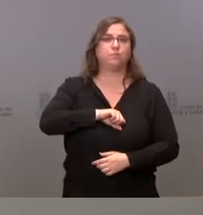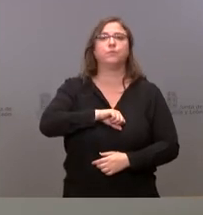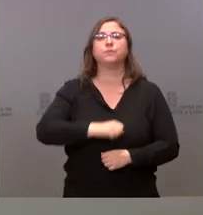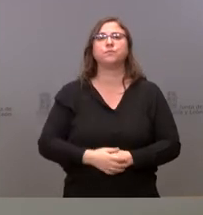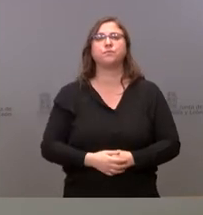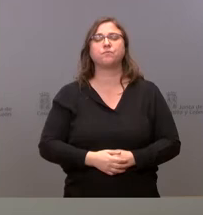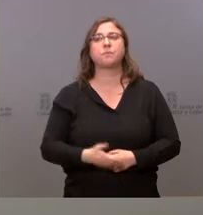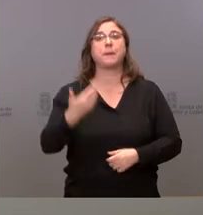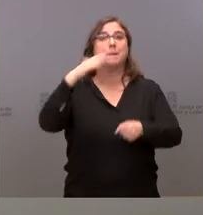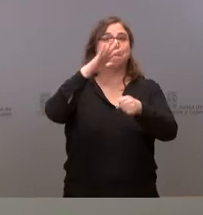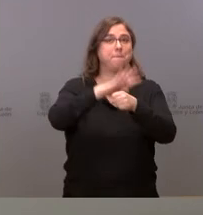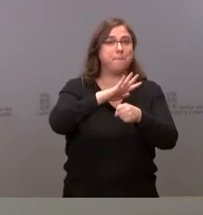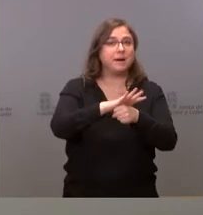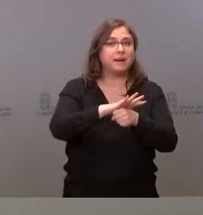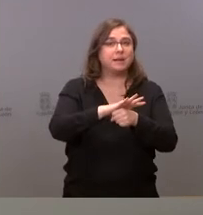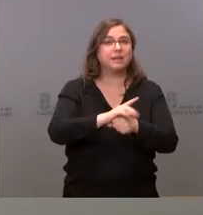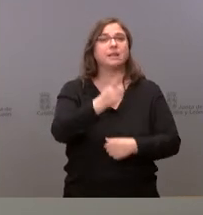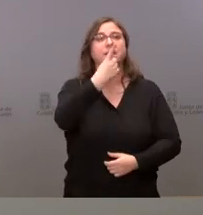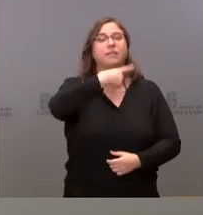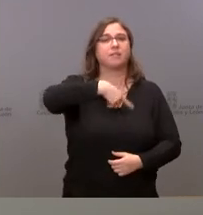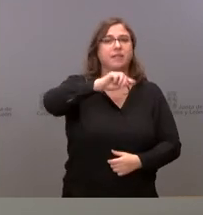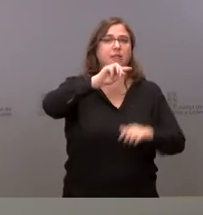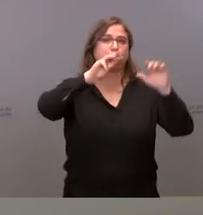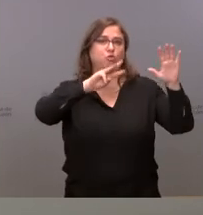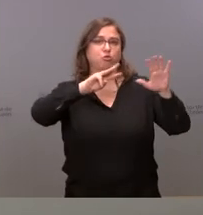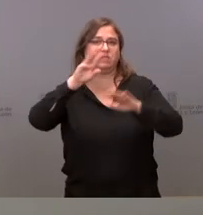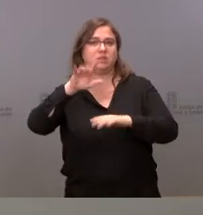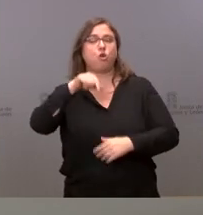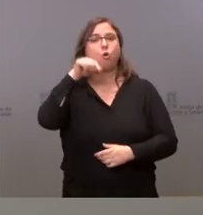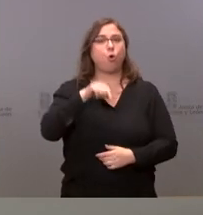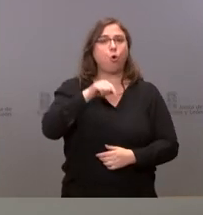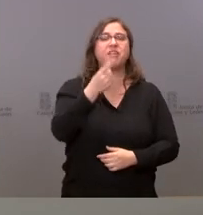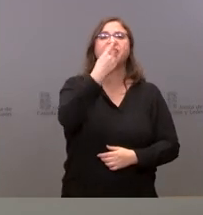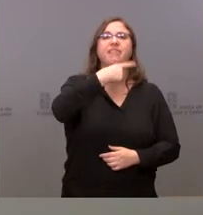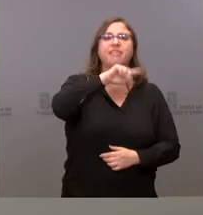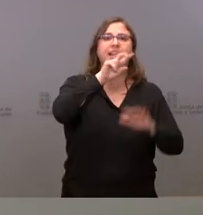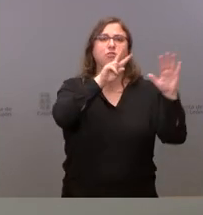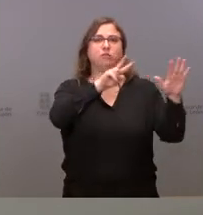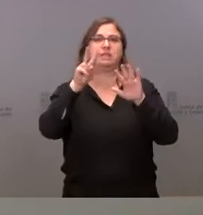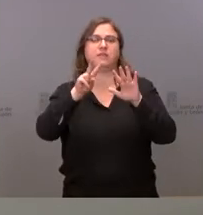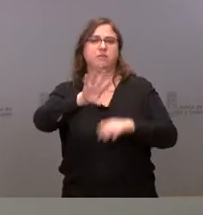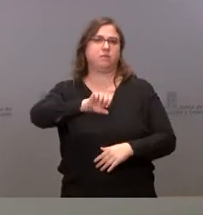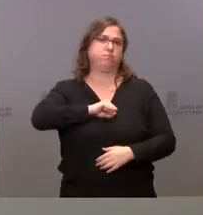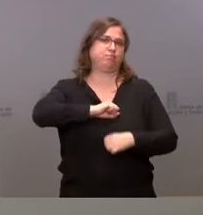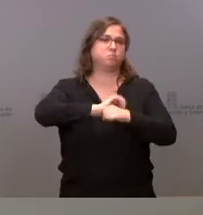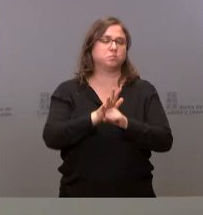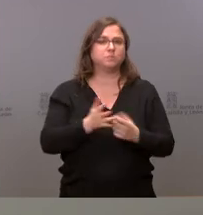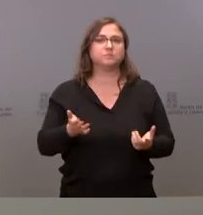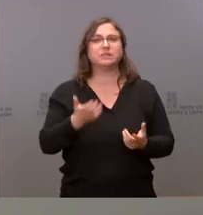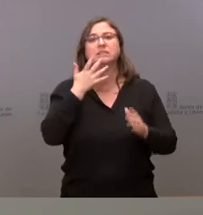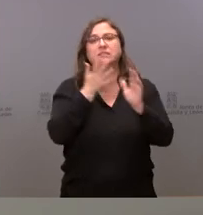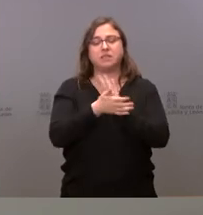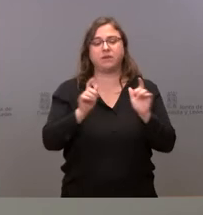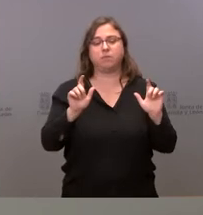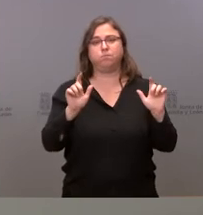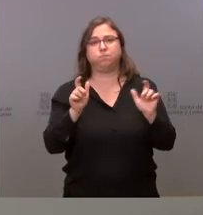el martes me parece que había 185 hoy hay 177 personas contagiadas hablamos de